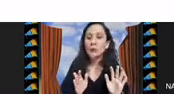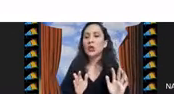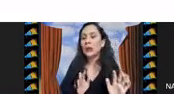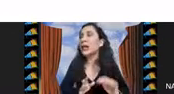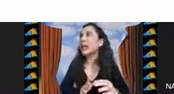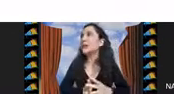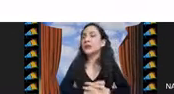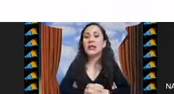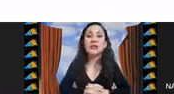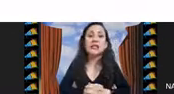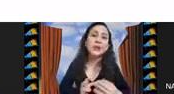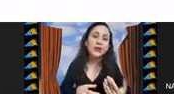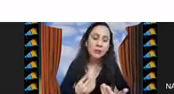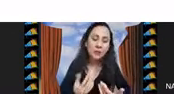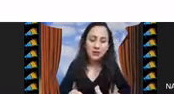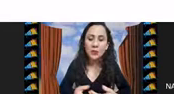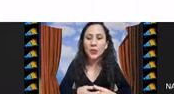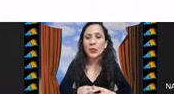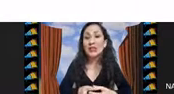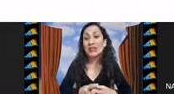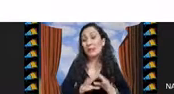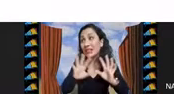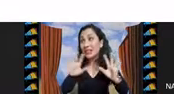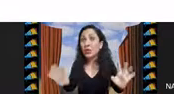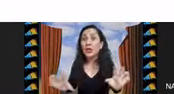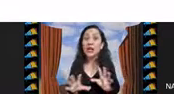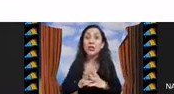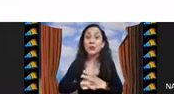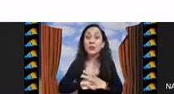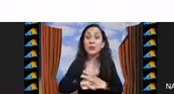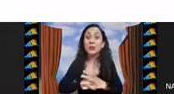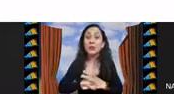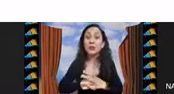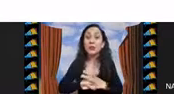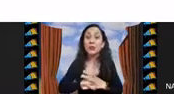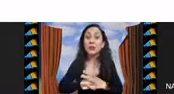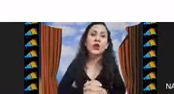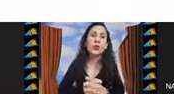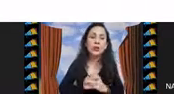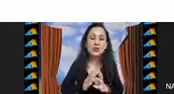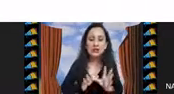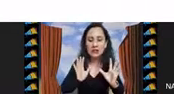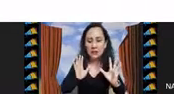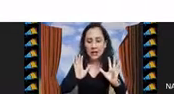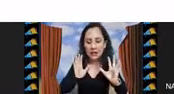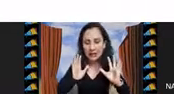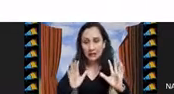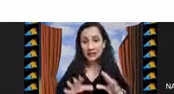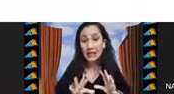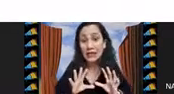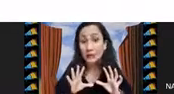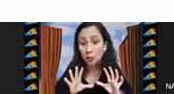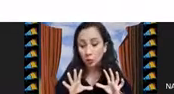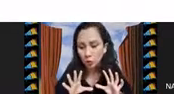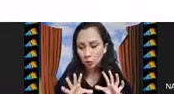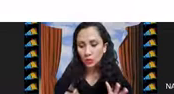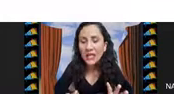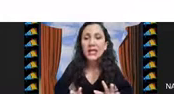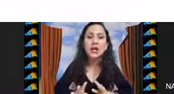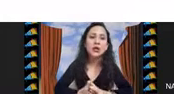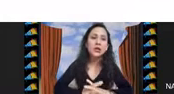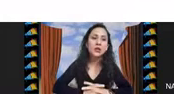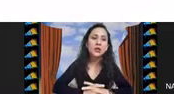presenté ejemplos para las instancias pero también se proponen dependiendo del algoritmo que estemos estudiando pues índices para caracterizar la